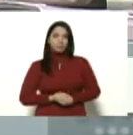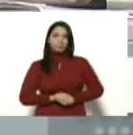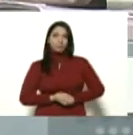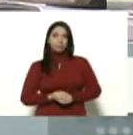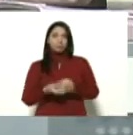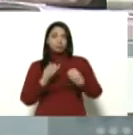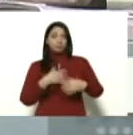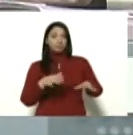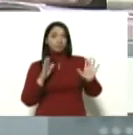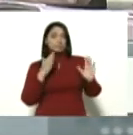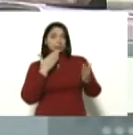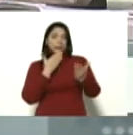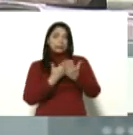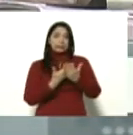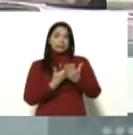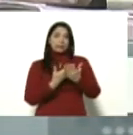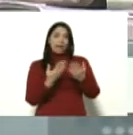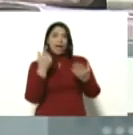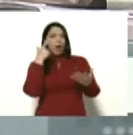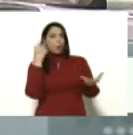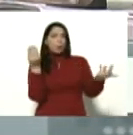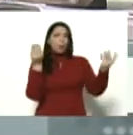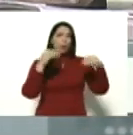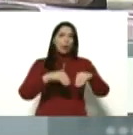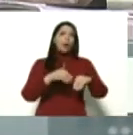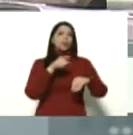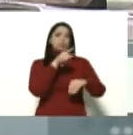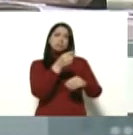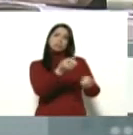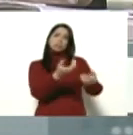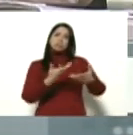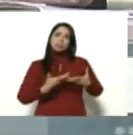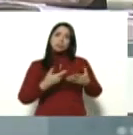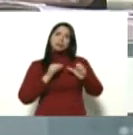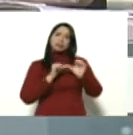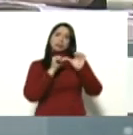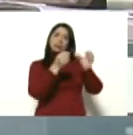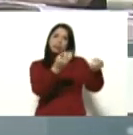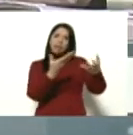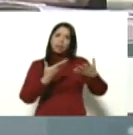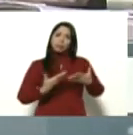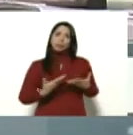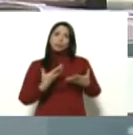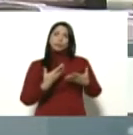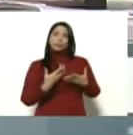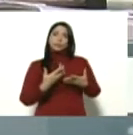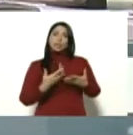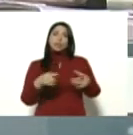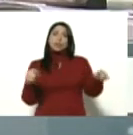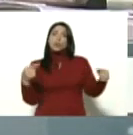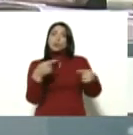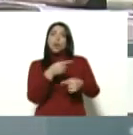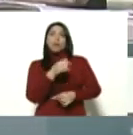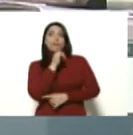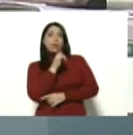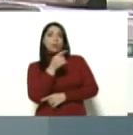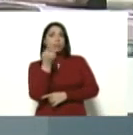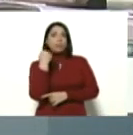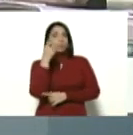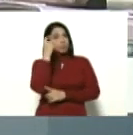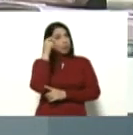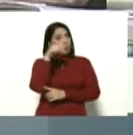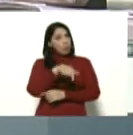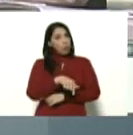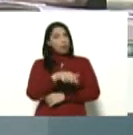agradecimos la cooperación que ellos han dado y que van a seguir dando. Tal como informamos ayer, el día de hoy se